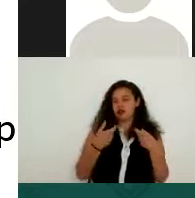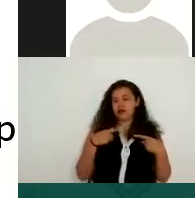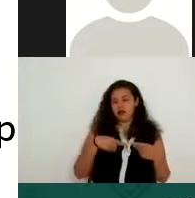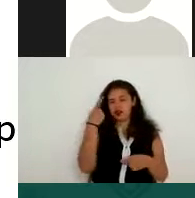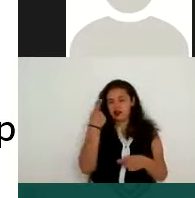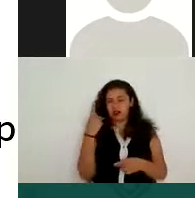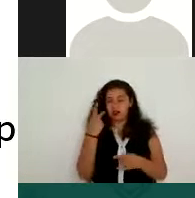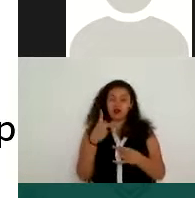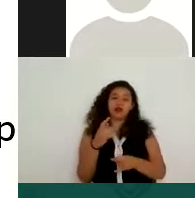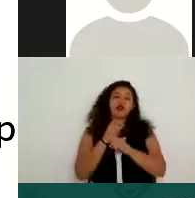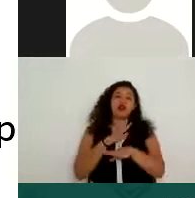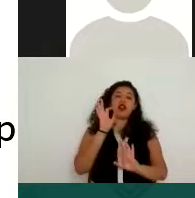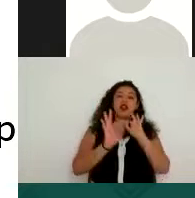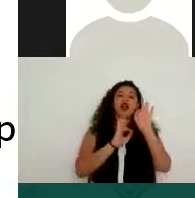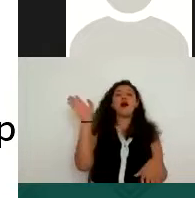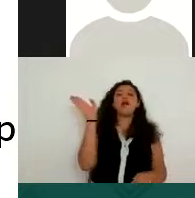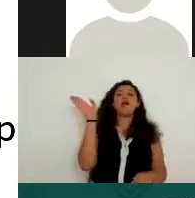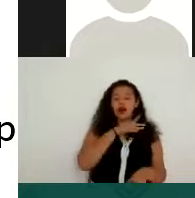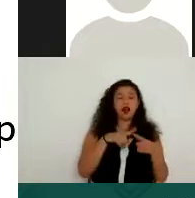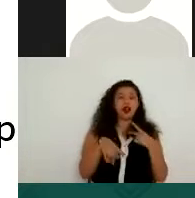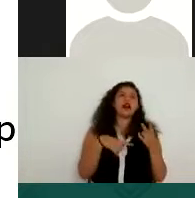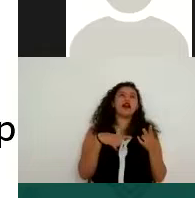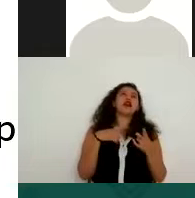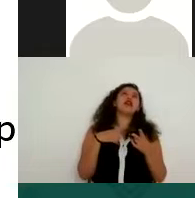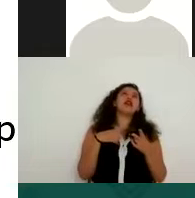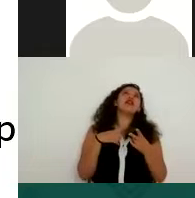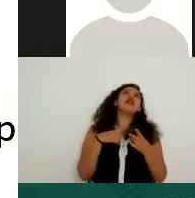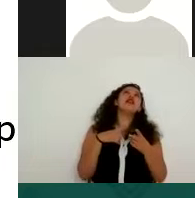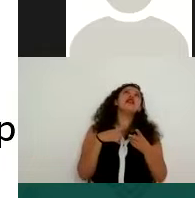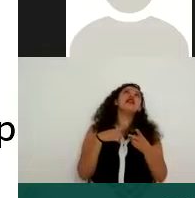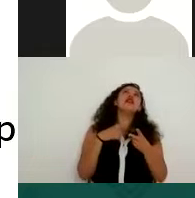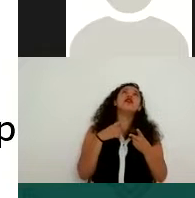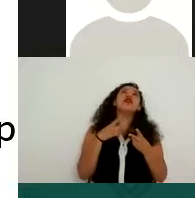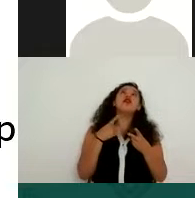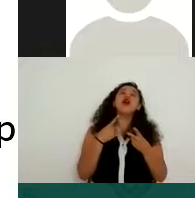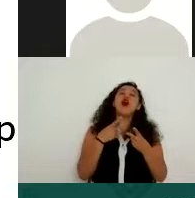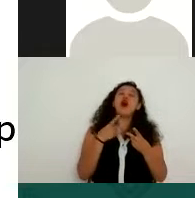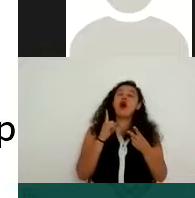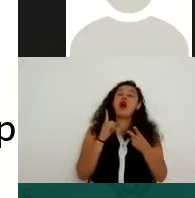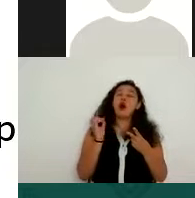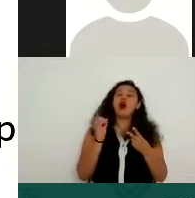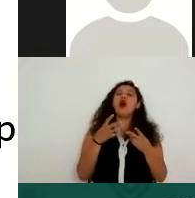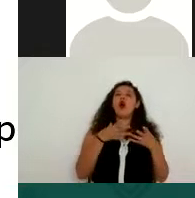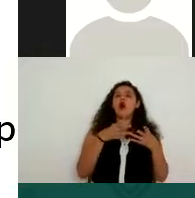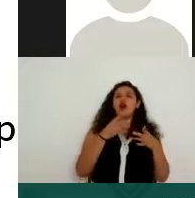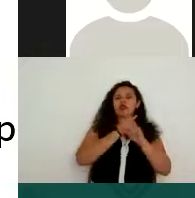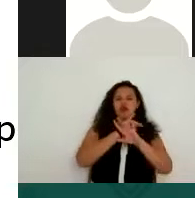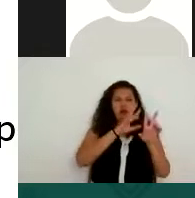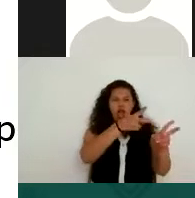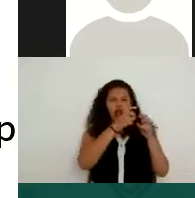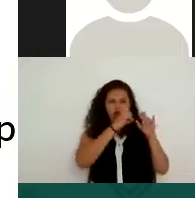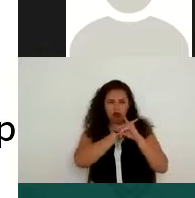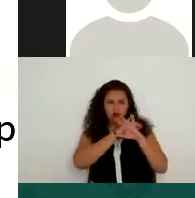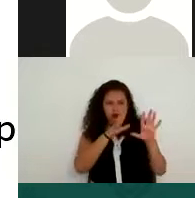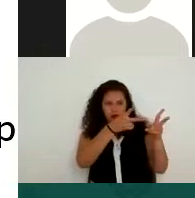indebido o pudieran ser copiados, hackeados, podrían poner en riesgo hasta la identidad. También ha habido